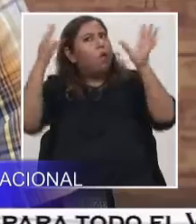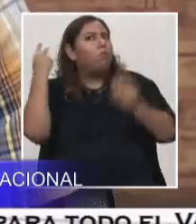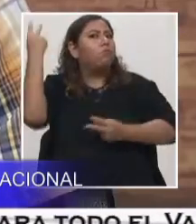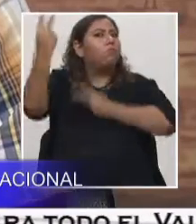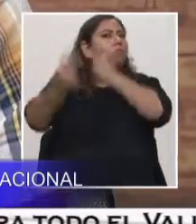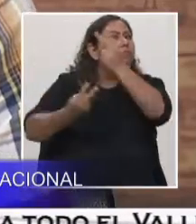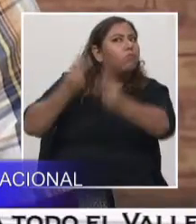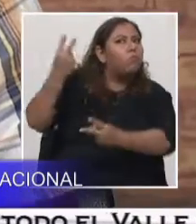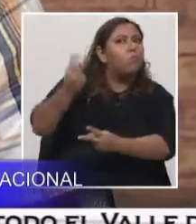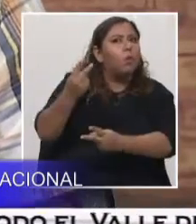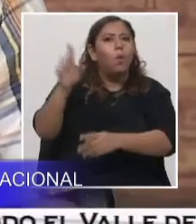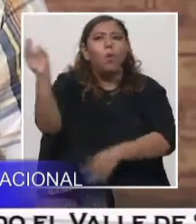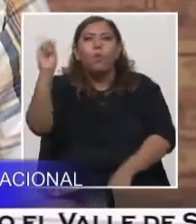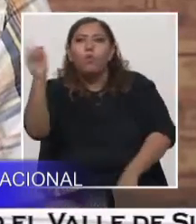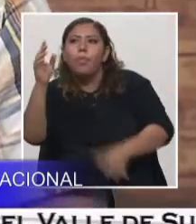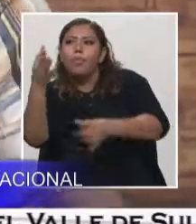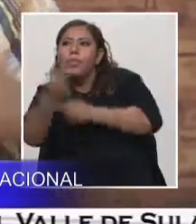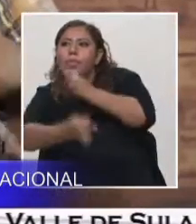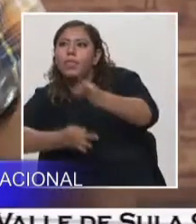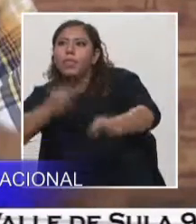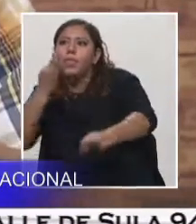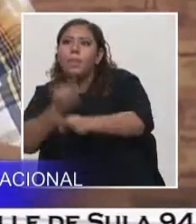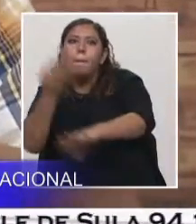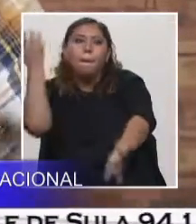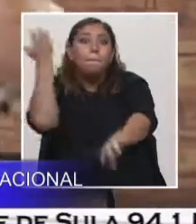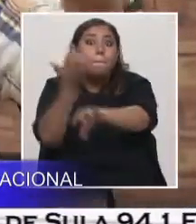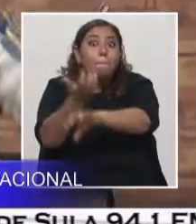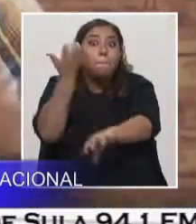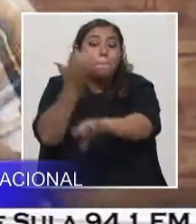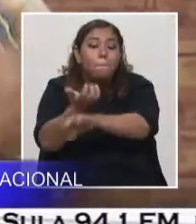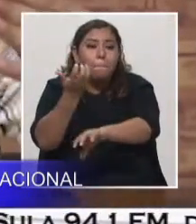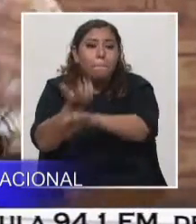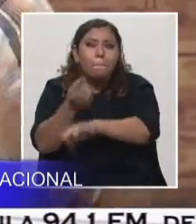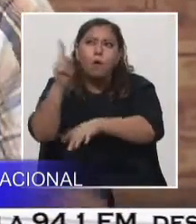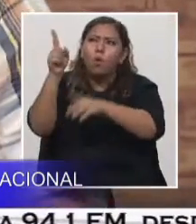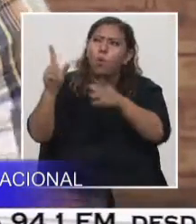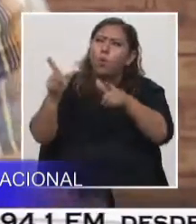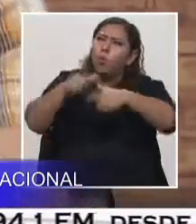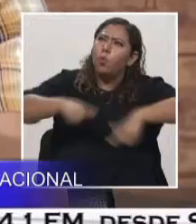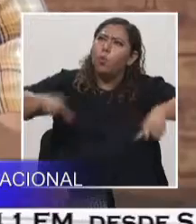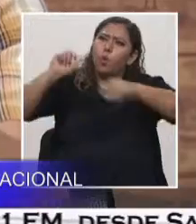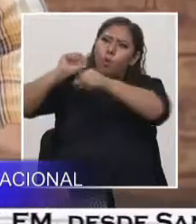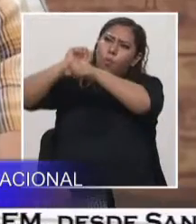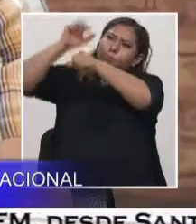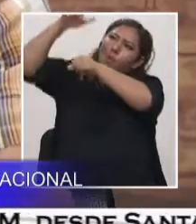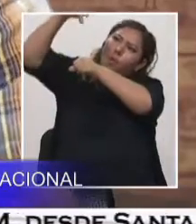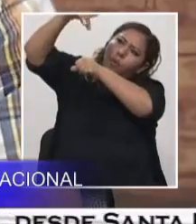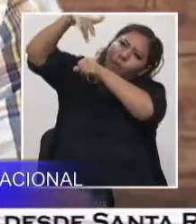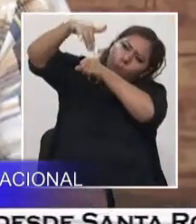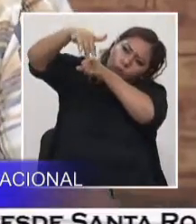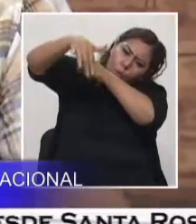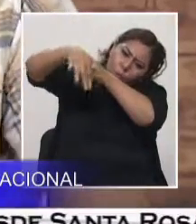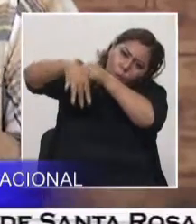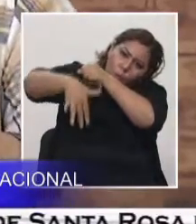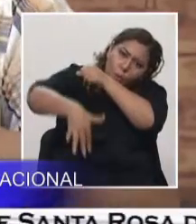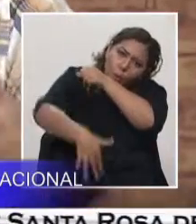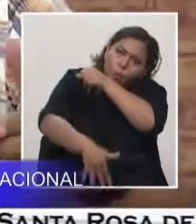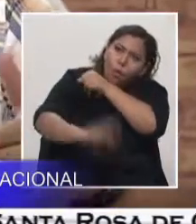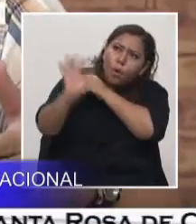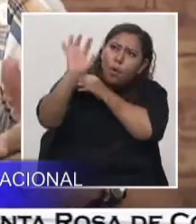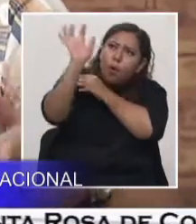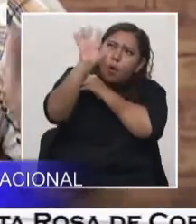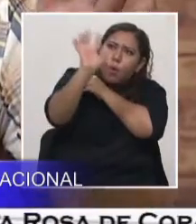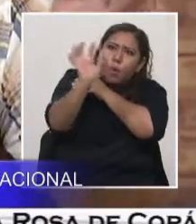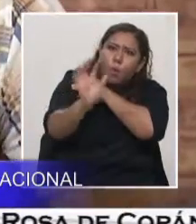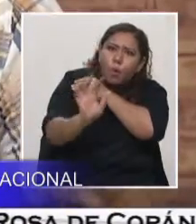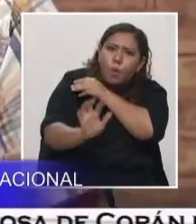geológico, por ejemplo. Ir a un lugar, encontrar un cañón, una cascada, donde haya una rotulación y te explique el proceso